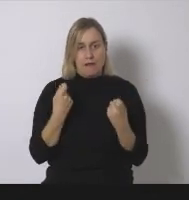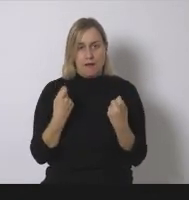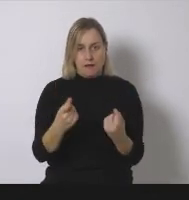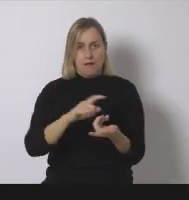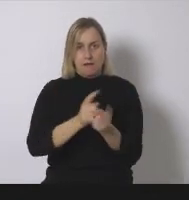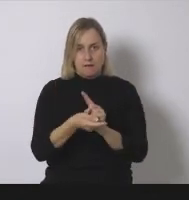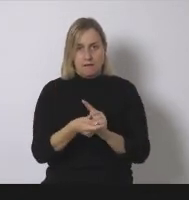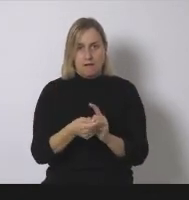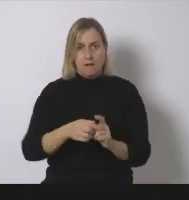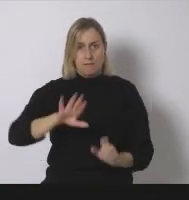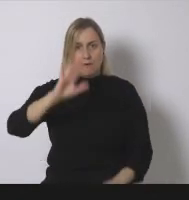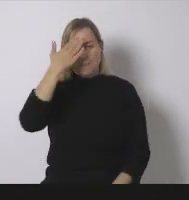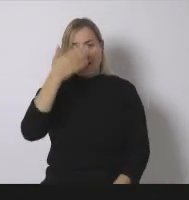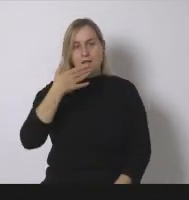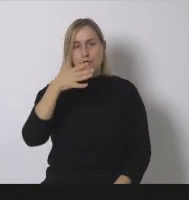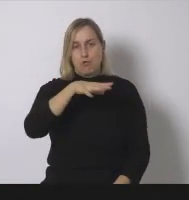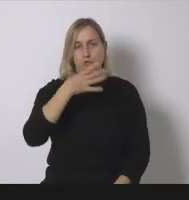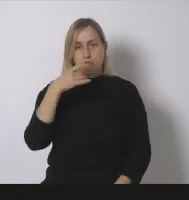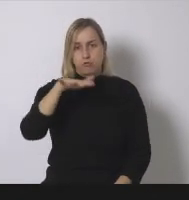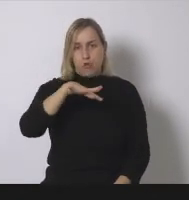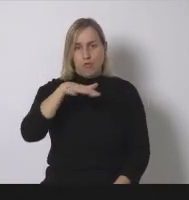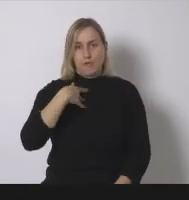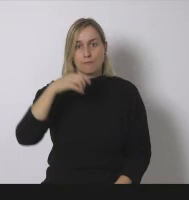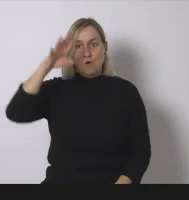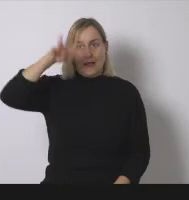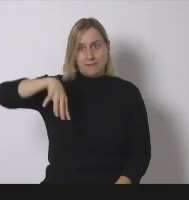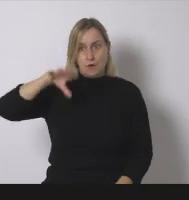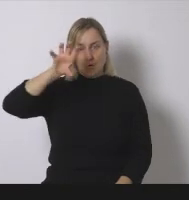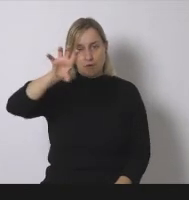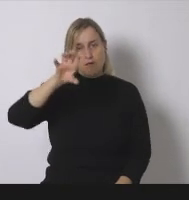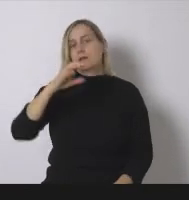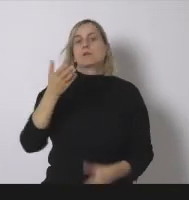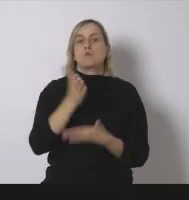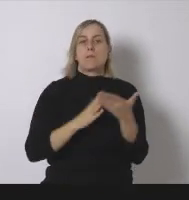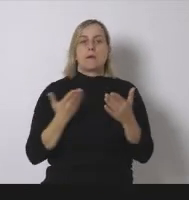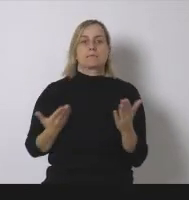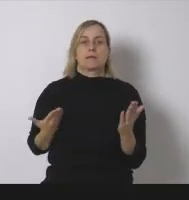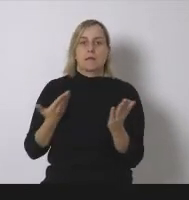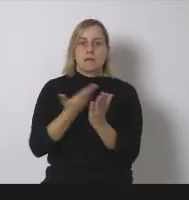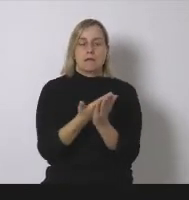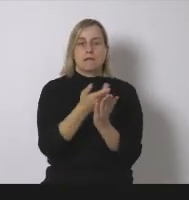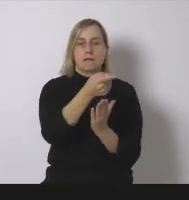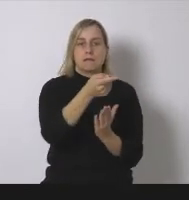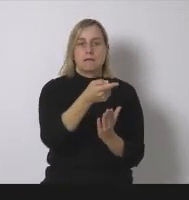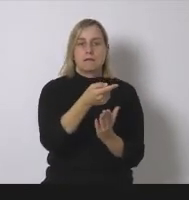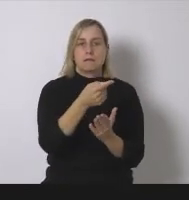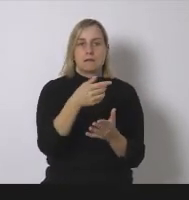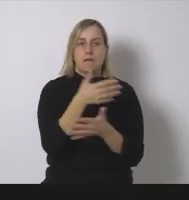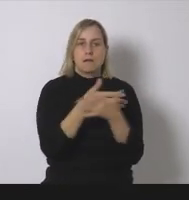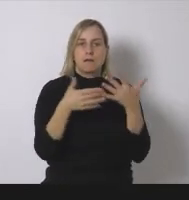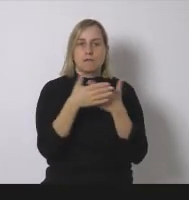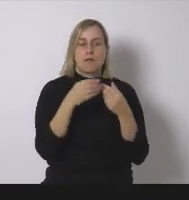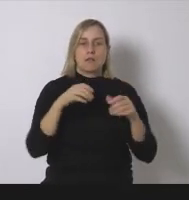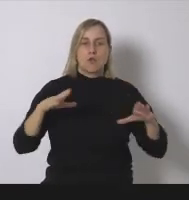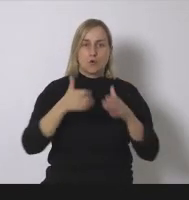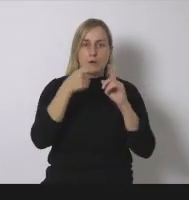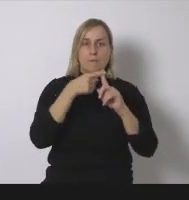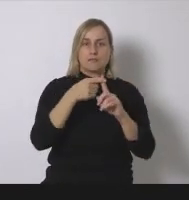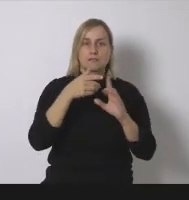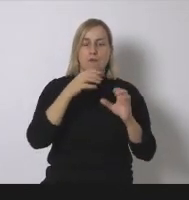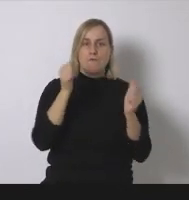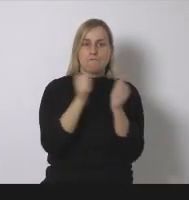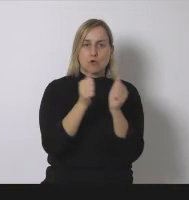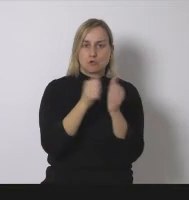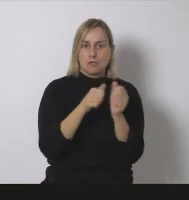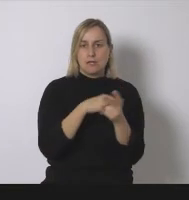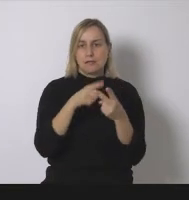una proposición con un mix más nuclearizado y más fósil que el conjunto de España y que